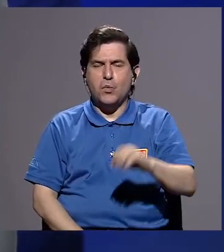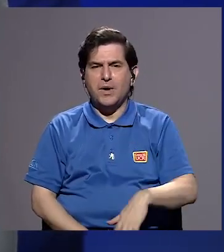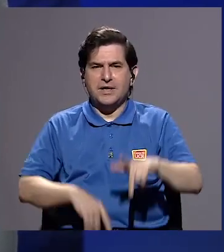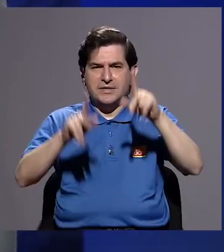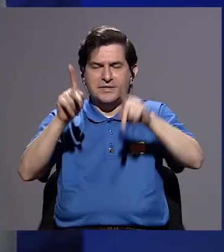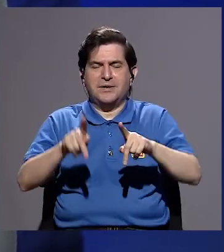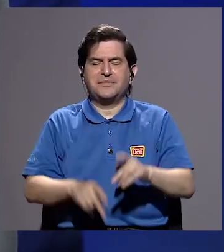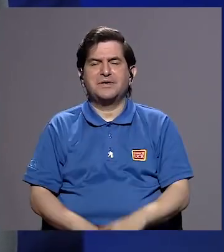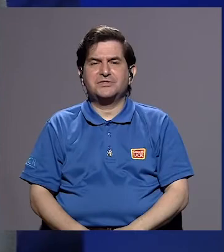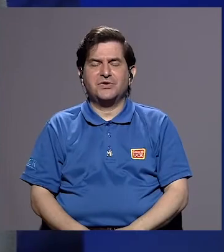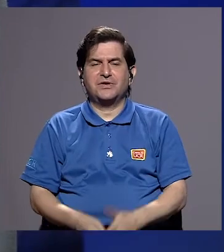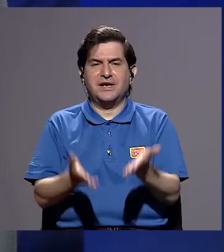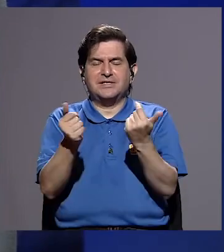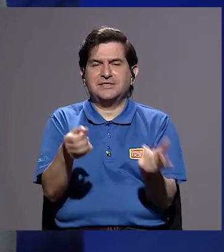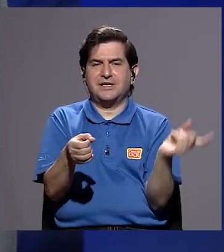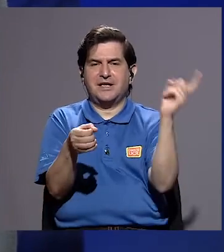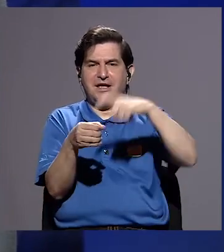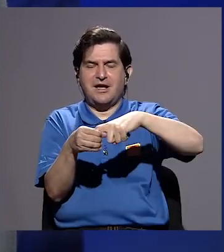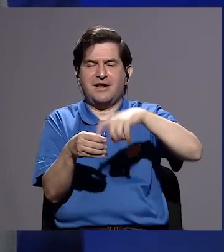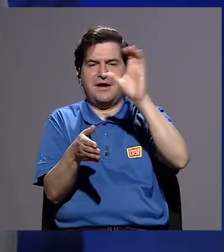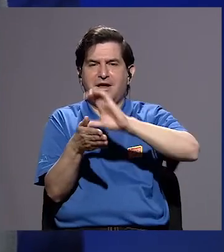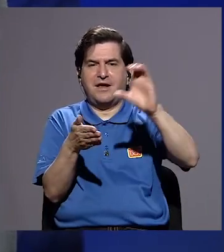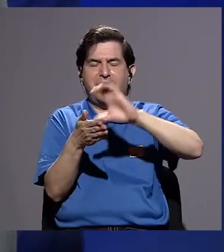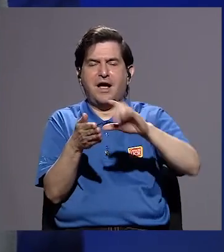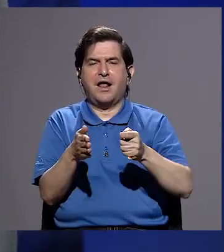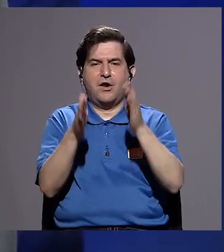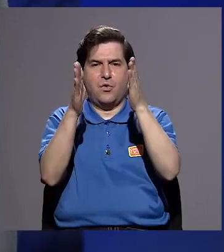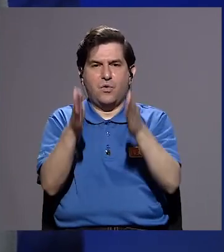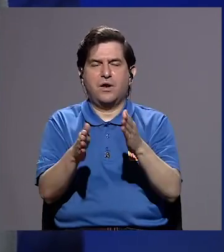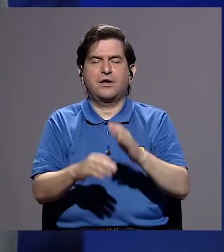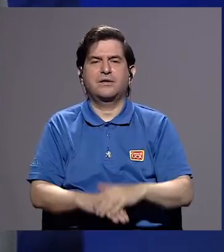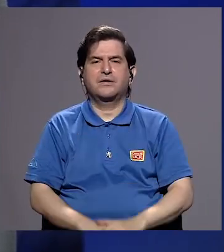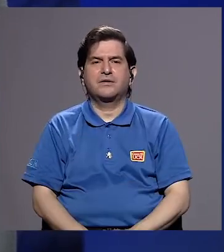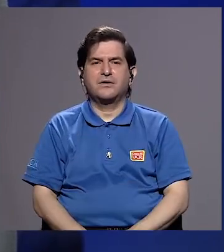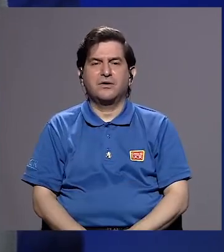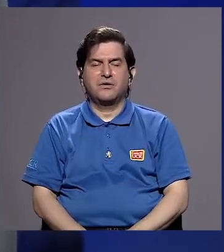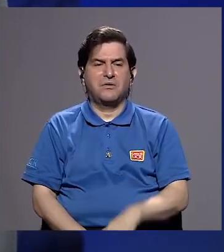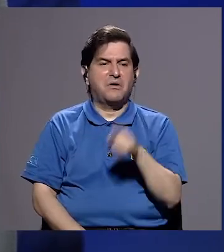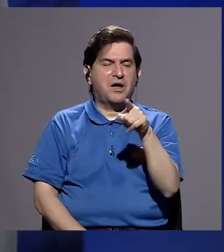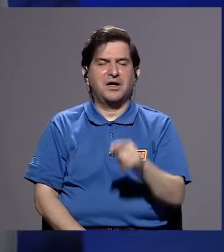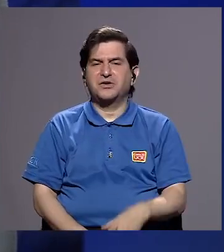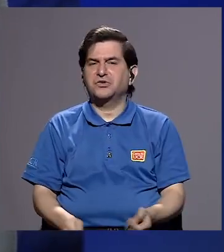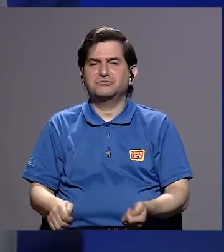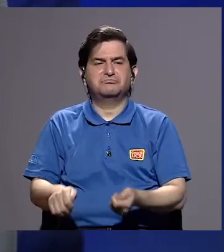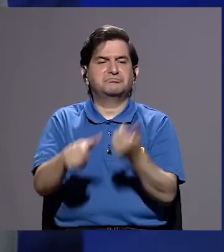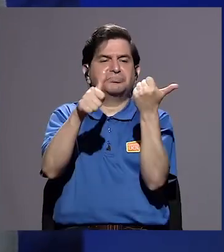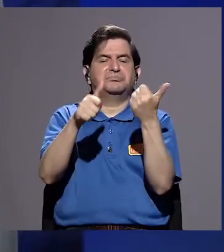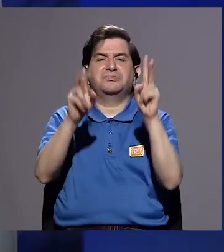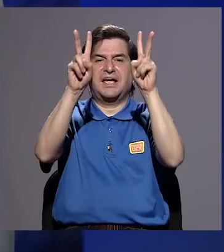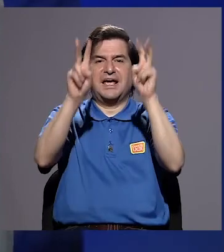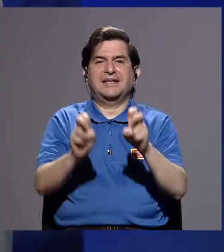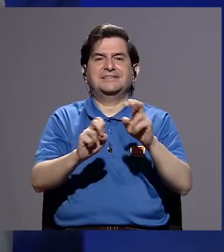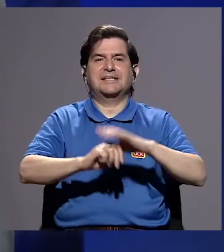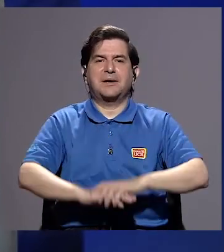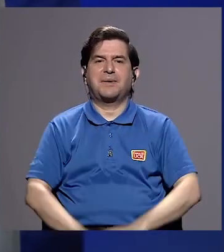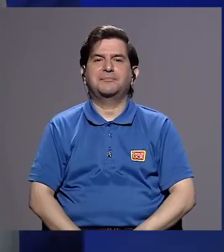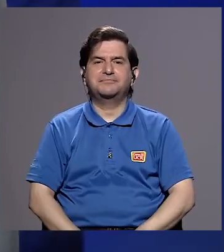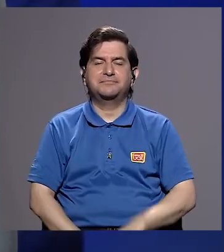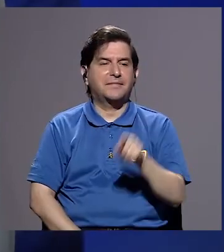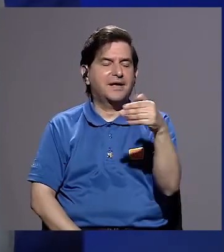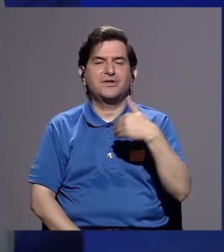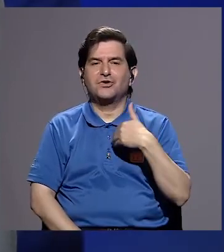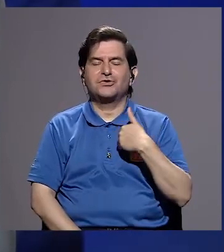% de quienes aspiran a incorporarse al colegio de abogados y abogadas resultan excluidos por el examen